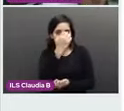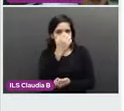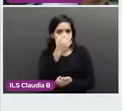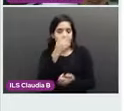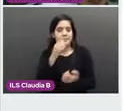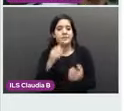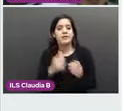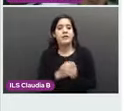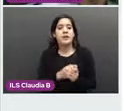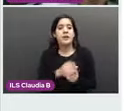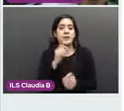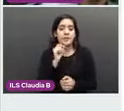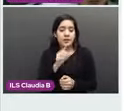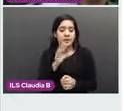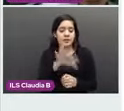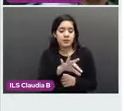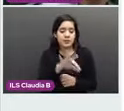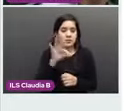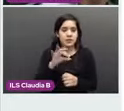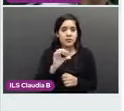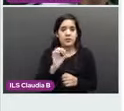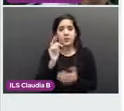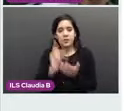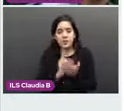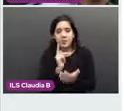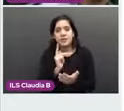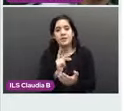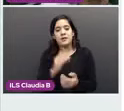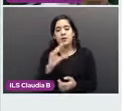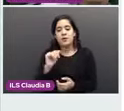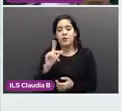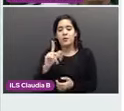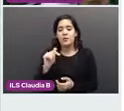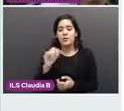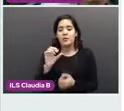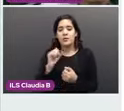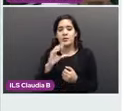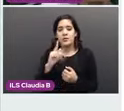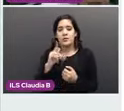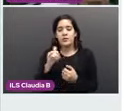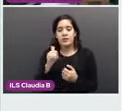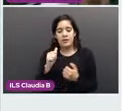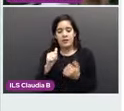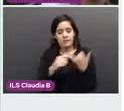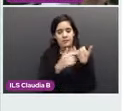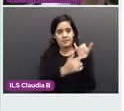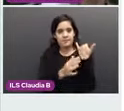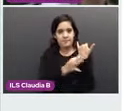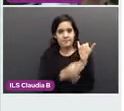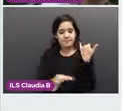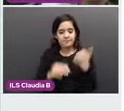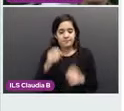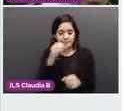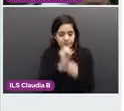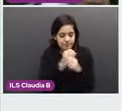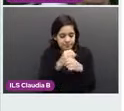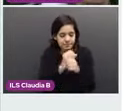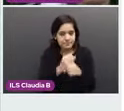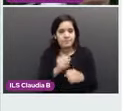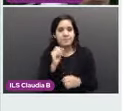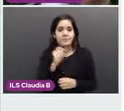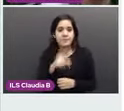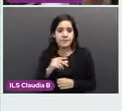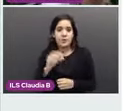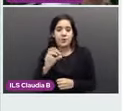segunda biopsia. La colposcopía se observó un cérvix normal, una colposcopía adecuada